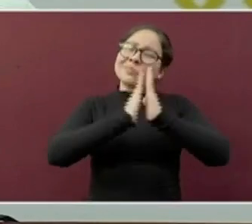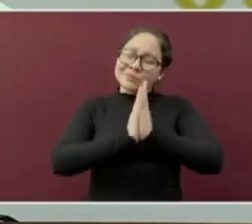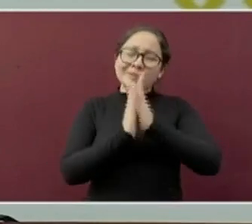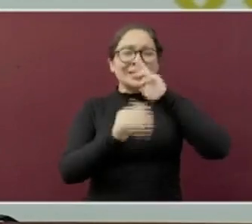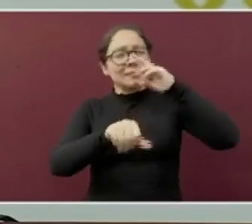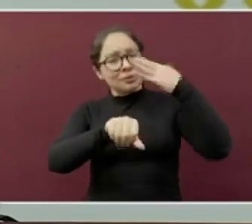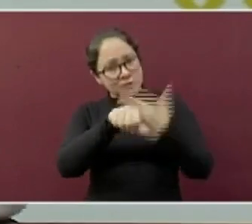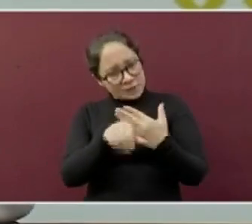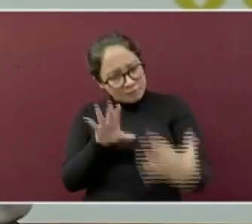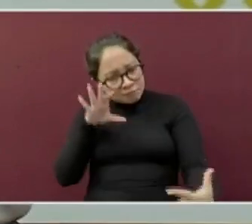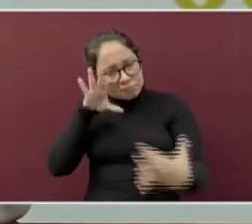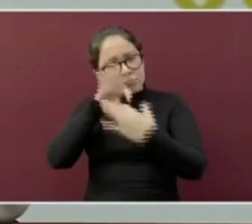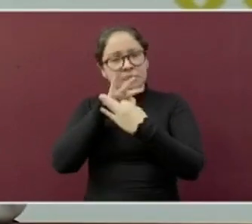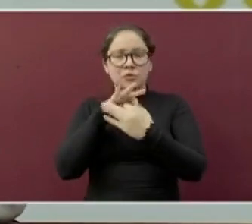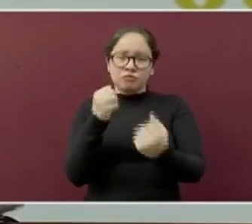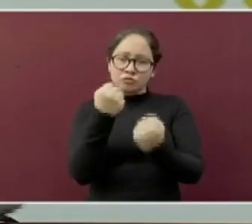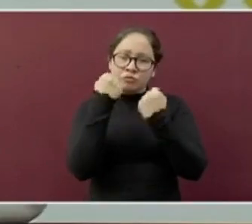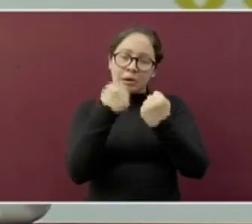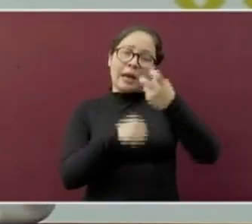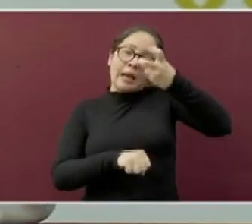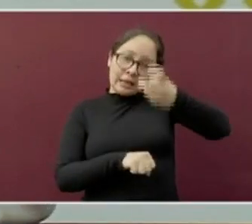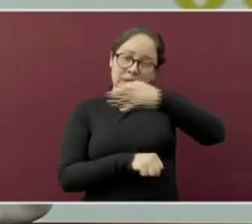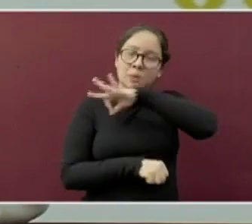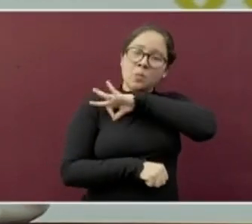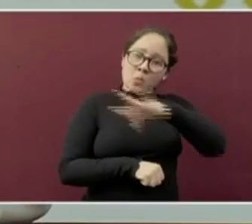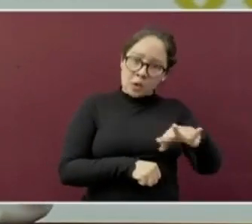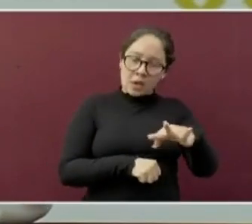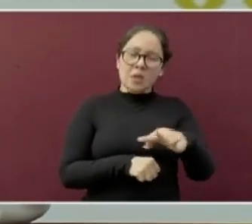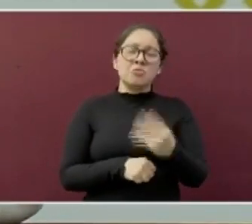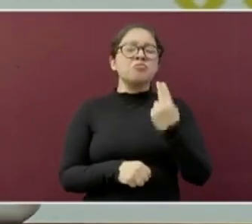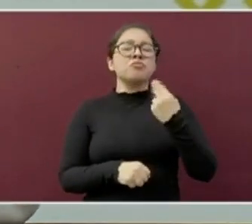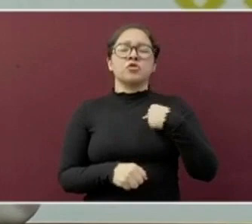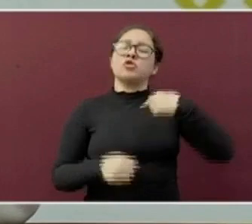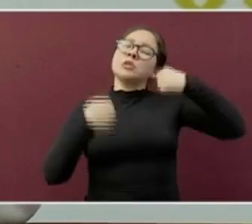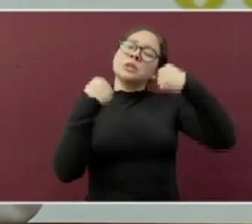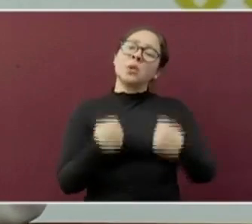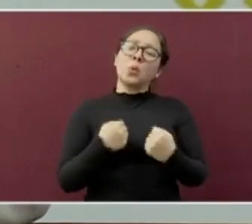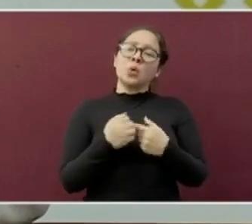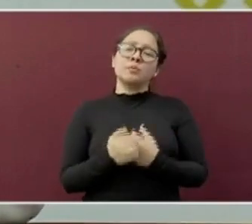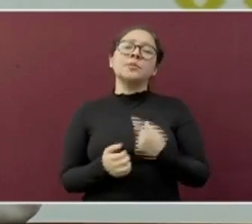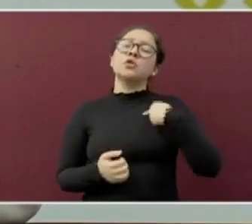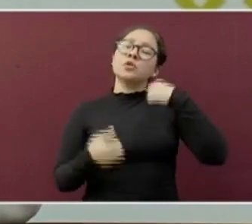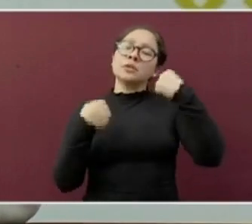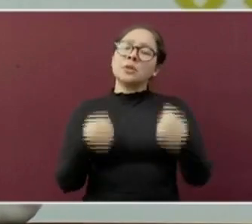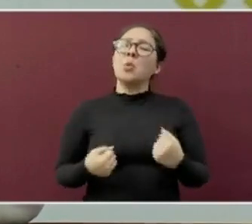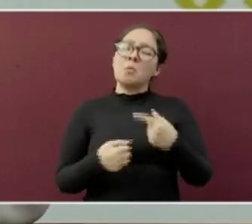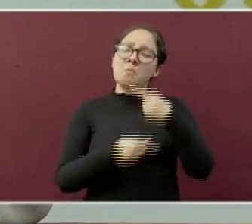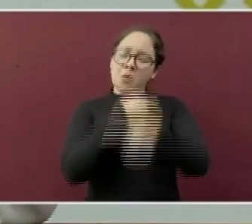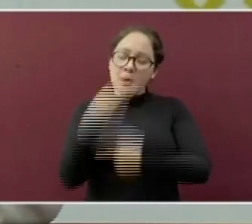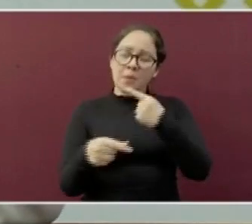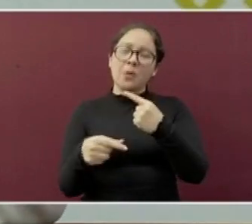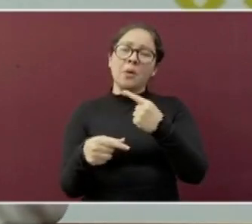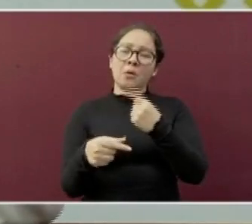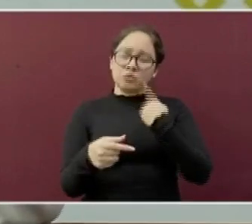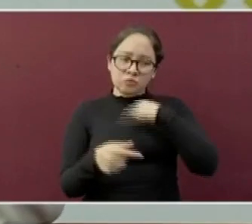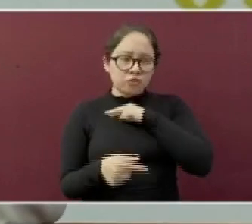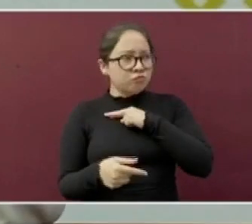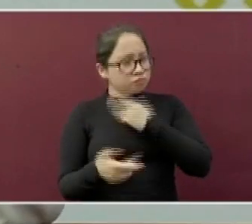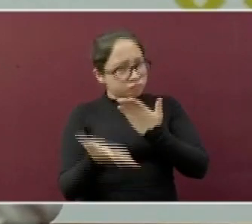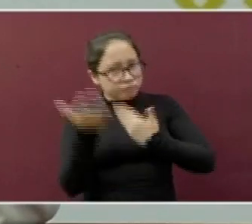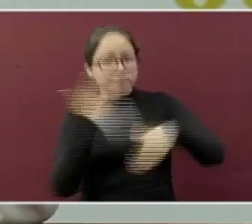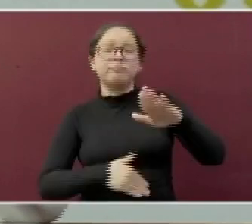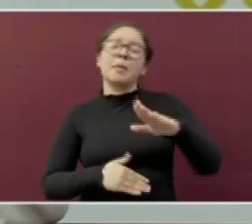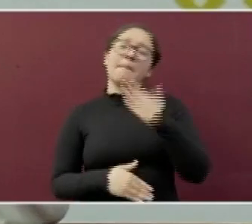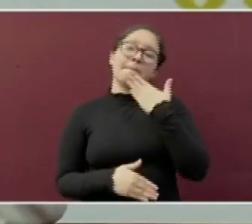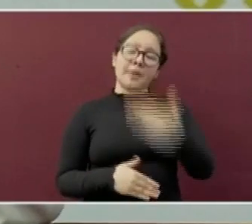lleno a esta lucha. De esa manera, estoy convencido, estoy seguro que vamos a lograr un gran